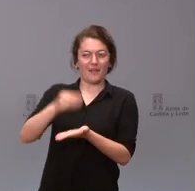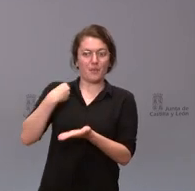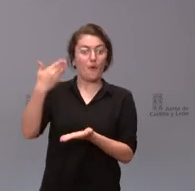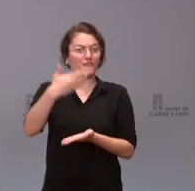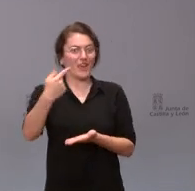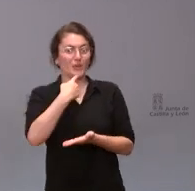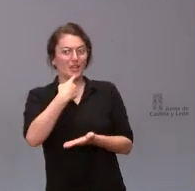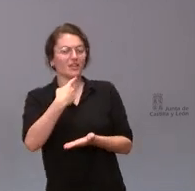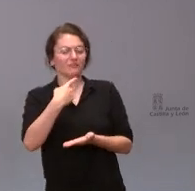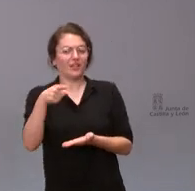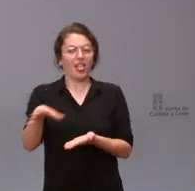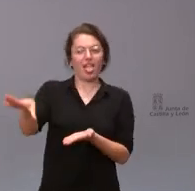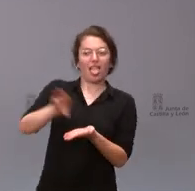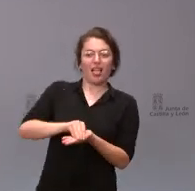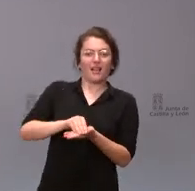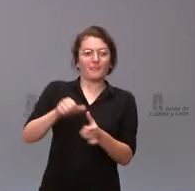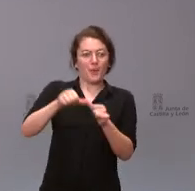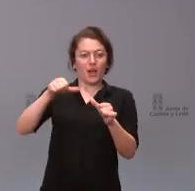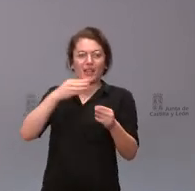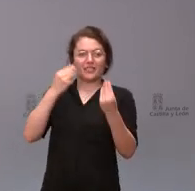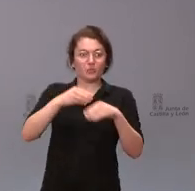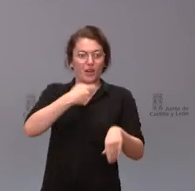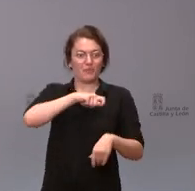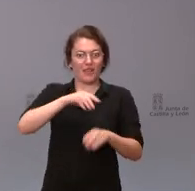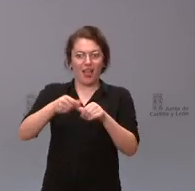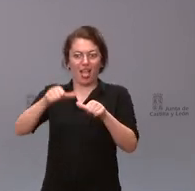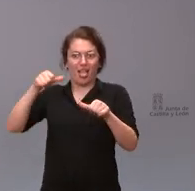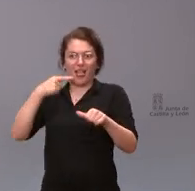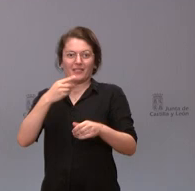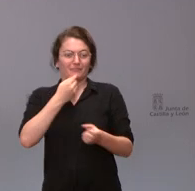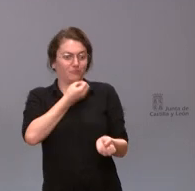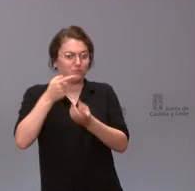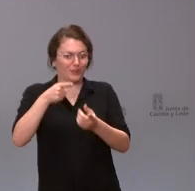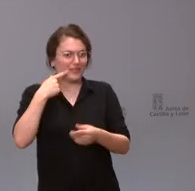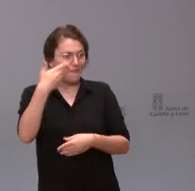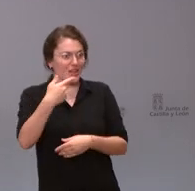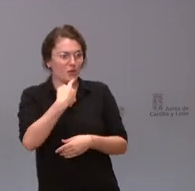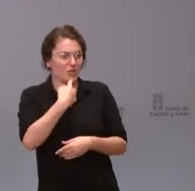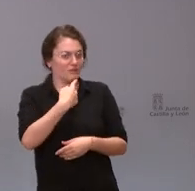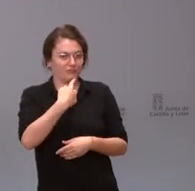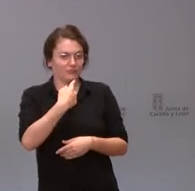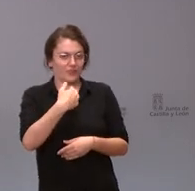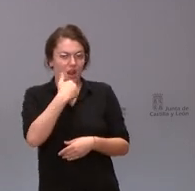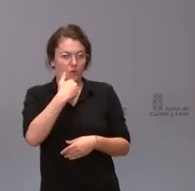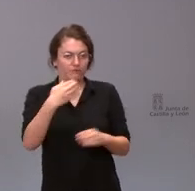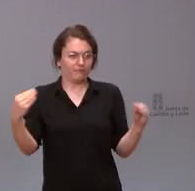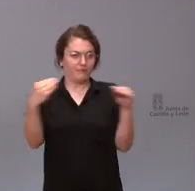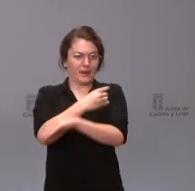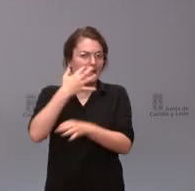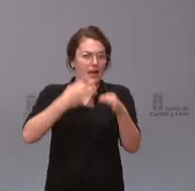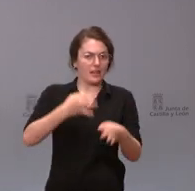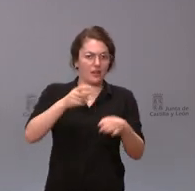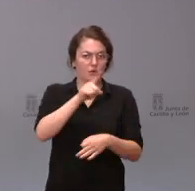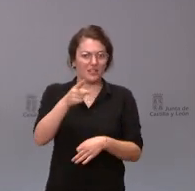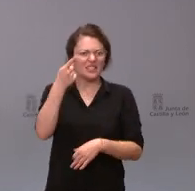ocurrido en España en los últimos años que es un relato muy distinto del de la realidad y además es un relato ofensivo hacia las